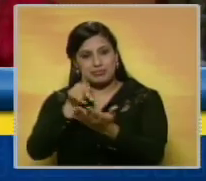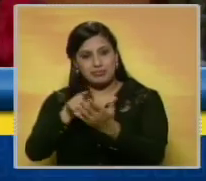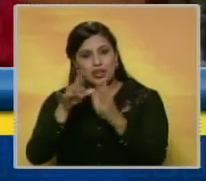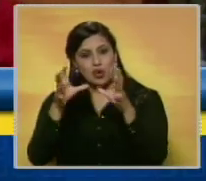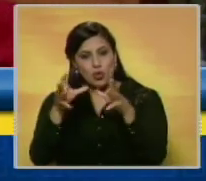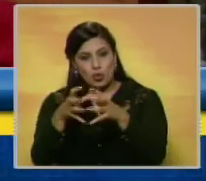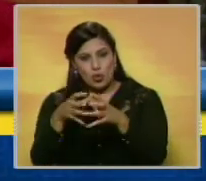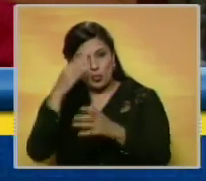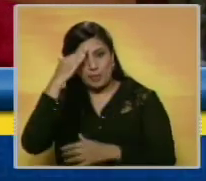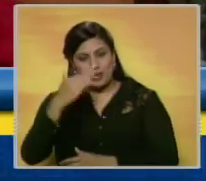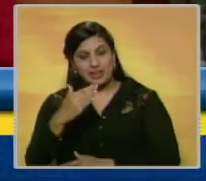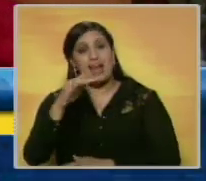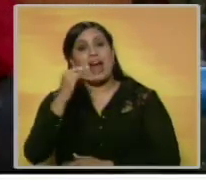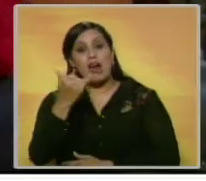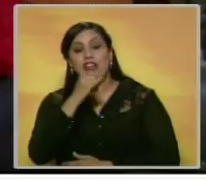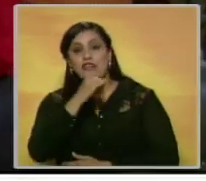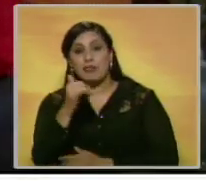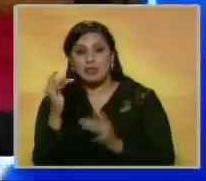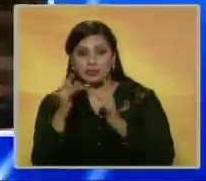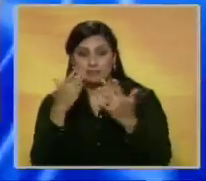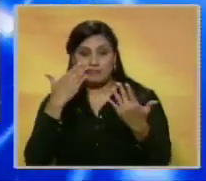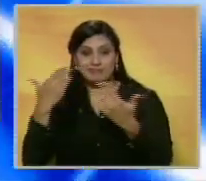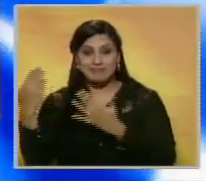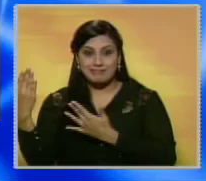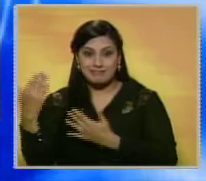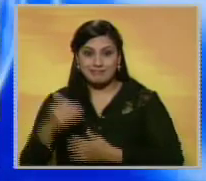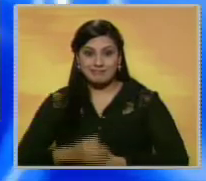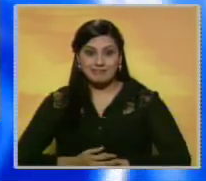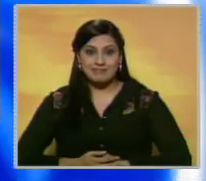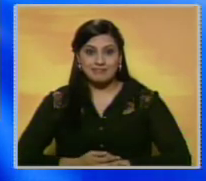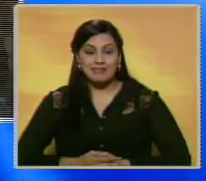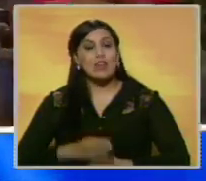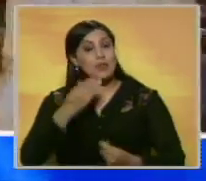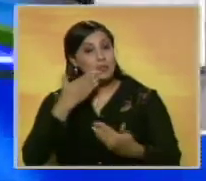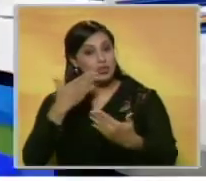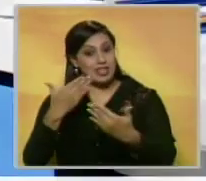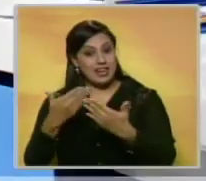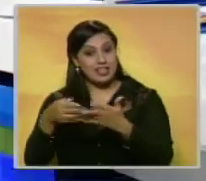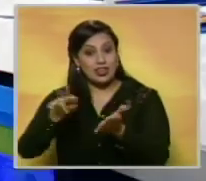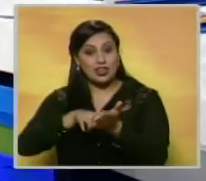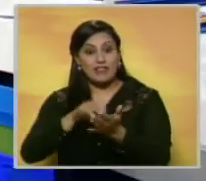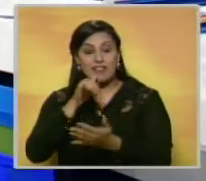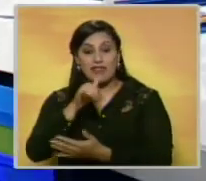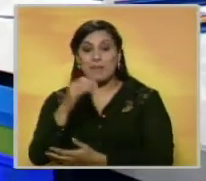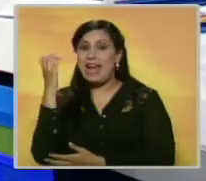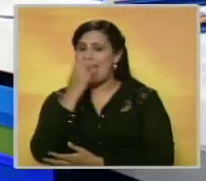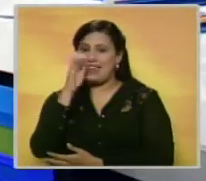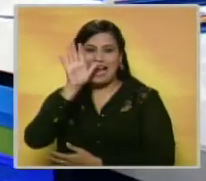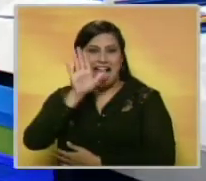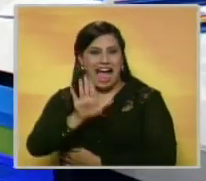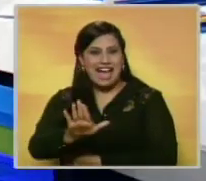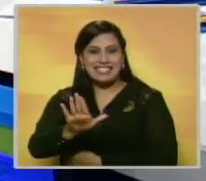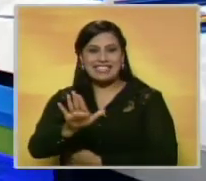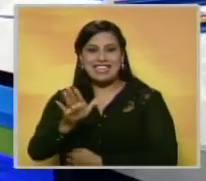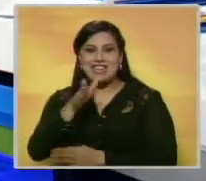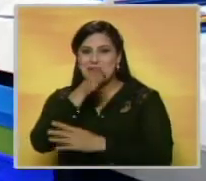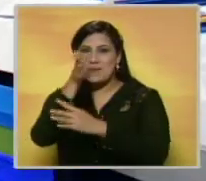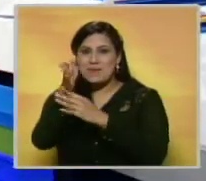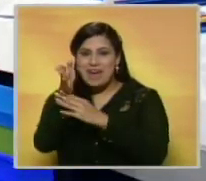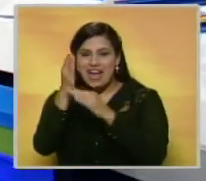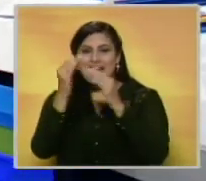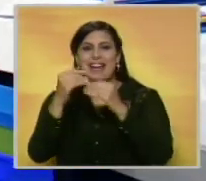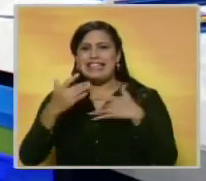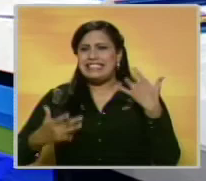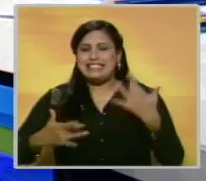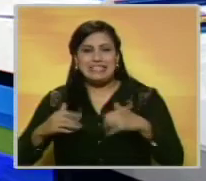de este componente militar. Con esta información nosotros volvemos nuevamente a los estudios. Bueno, gracias por esta nueva entrega. Elianta, como siempre, cada vez que va a la Chinita